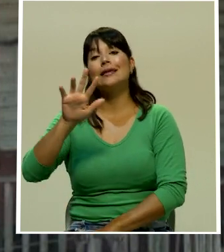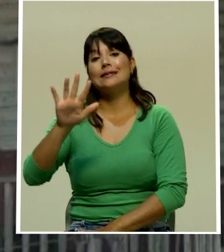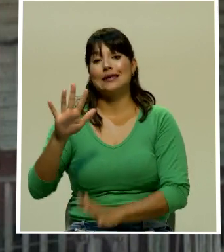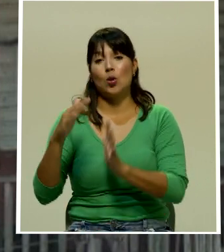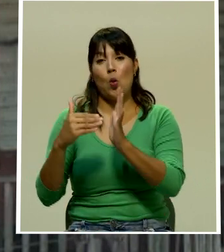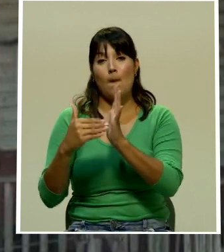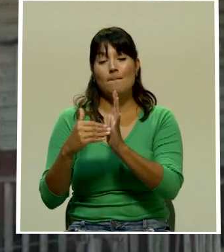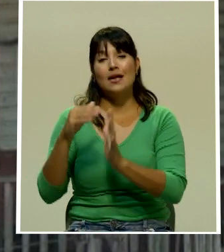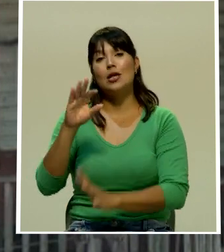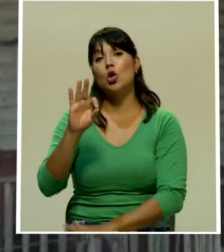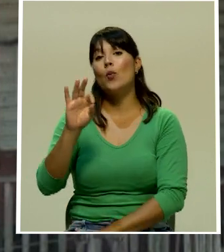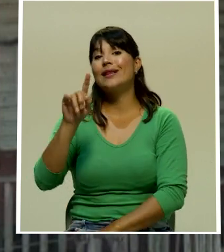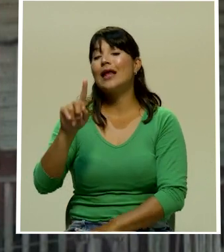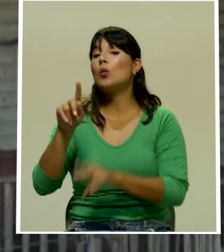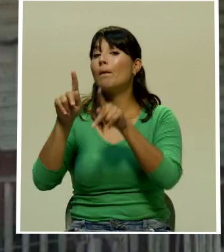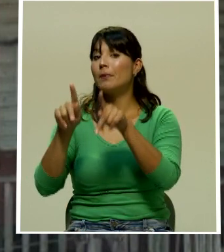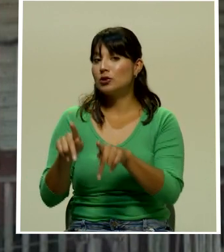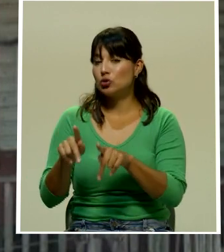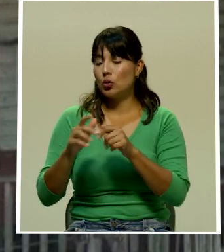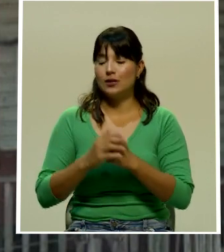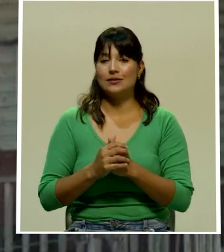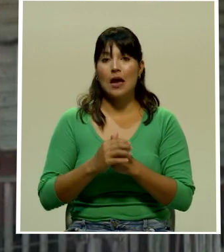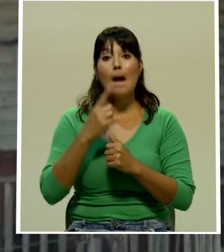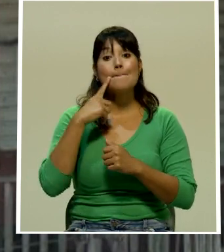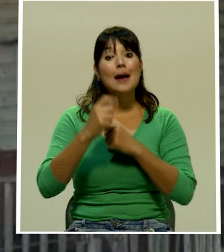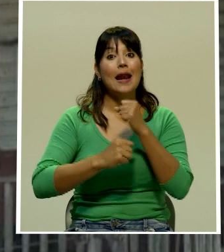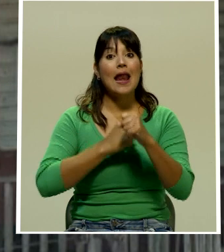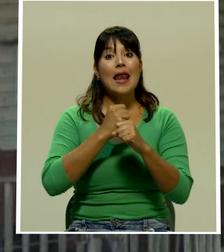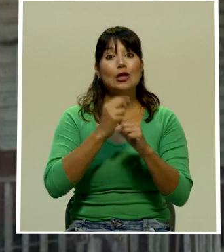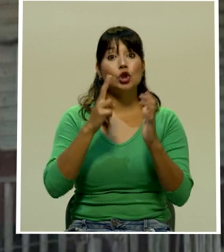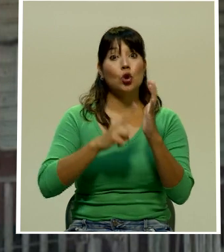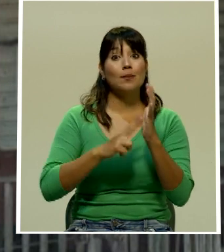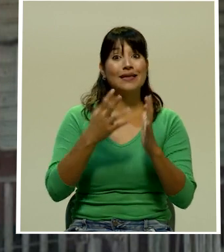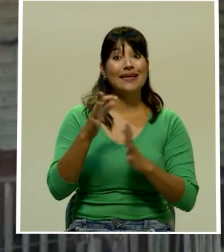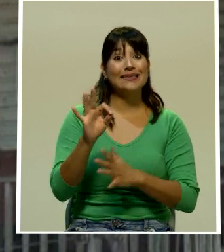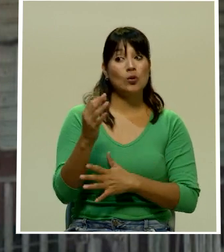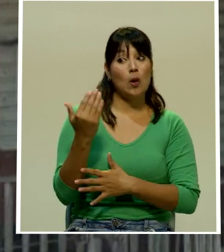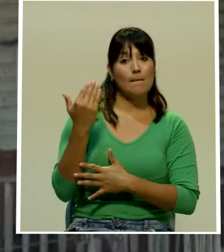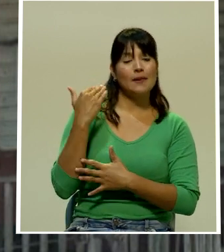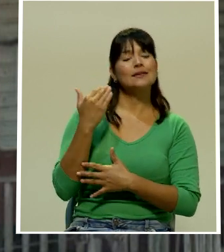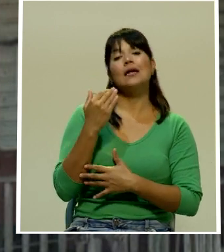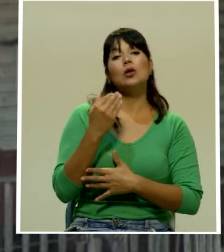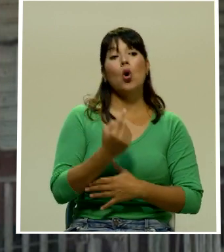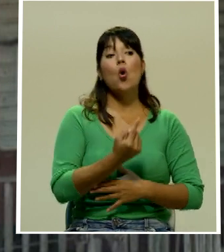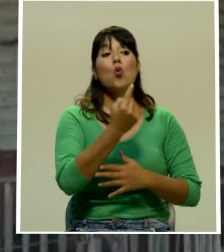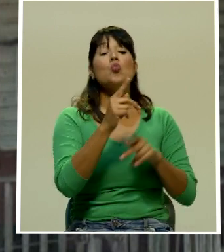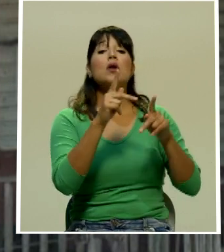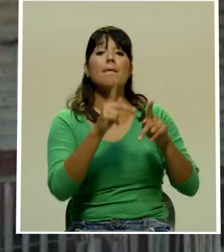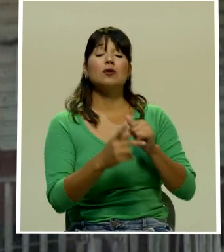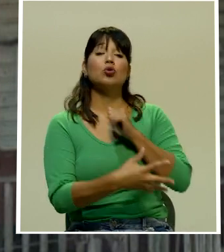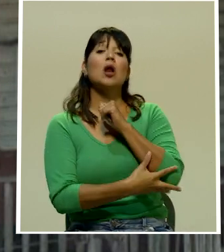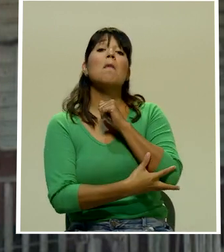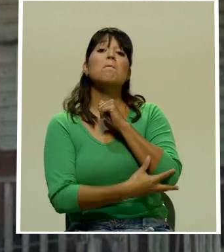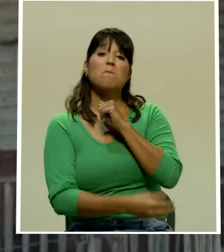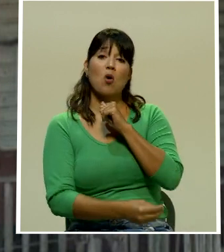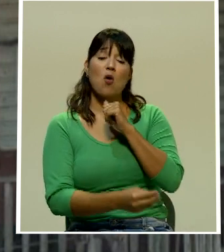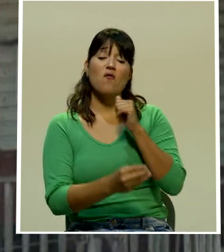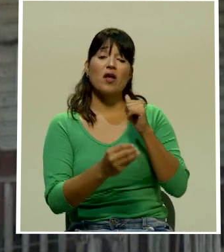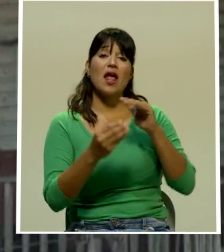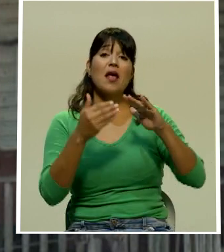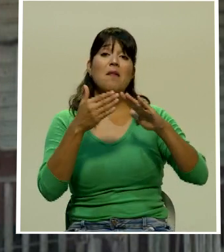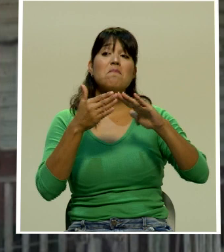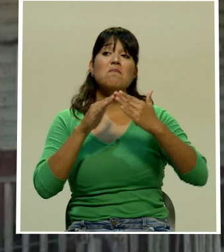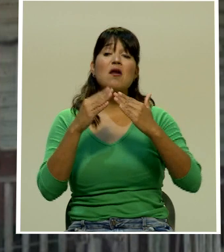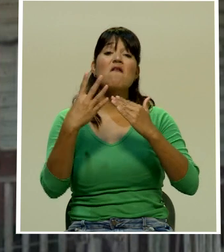.091 ciudadanos. Para el 2019, se consideró que una persona era pobre en zona urbana cuando